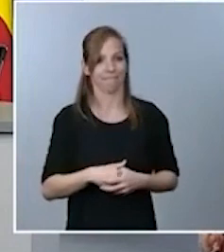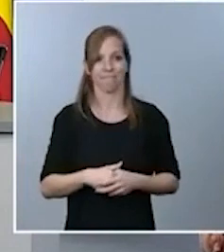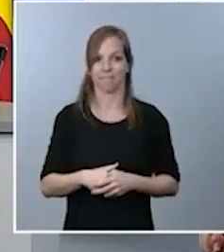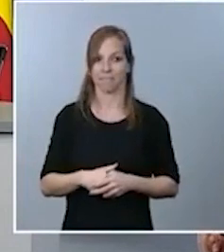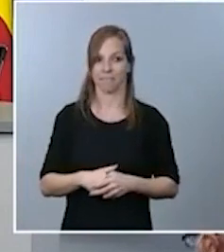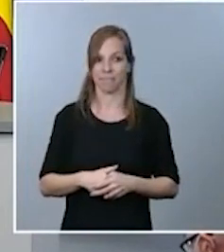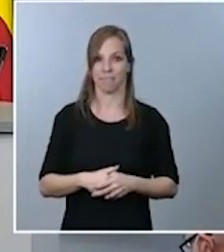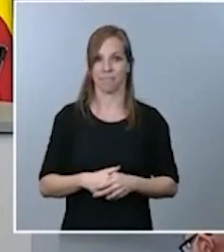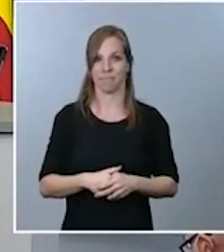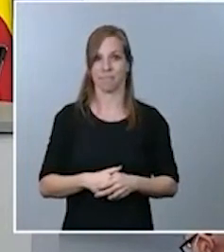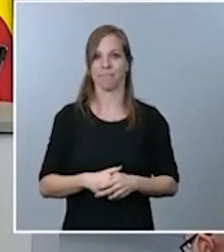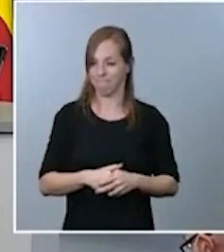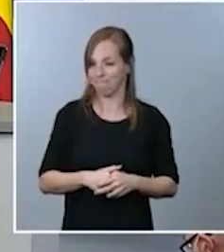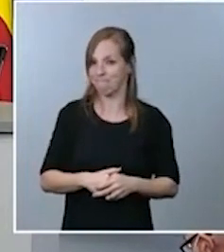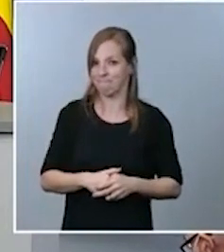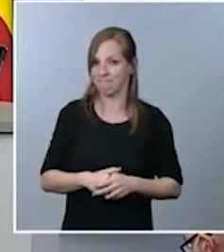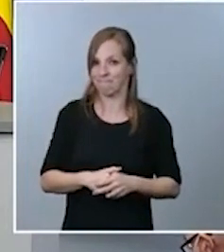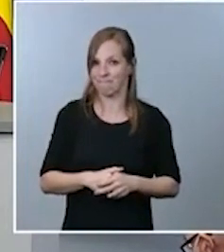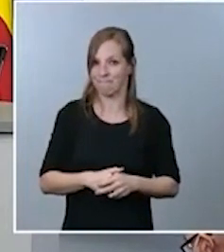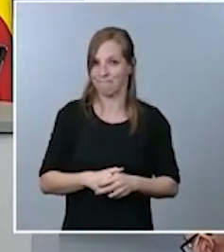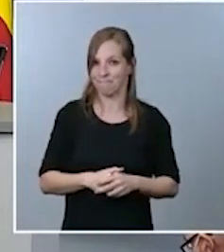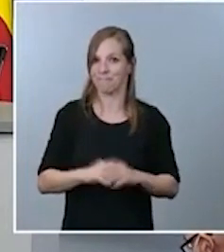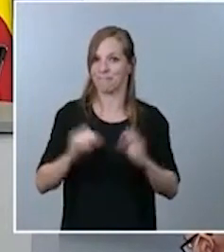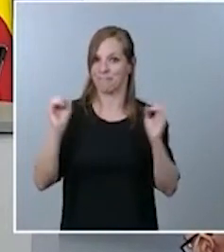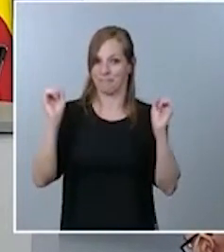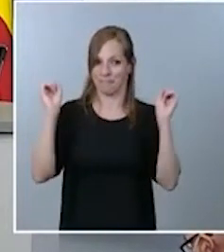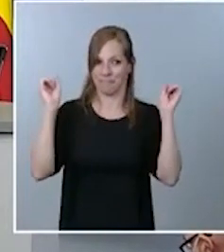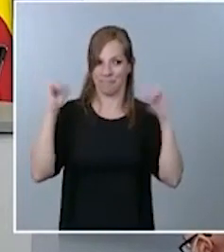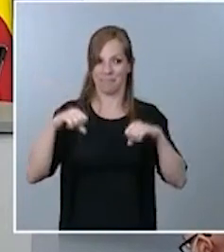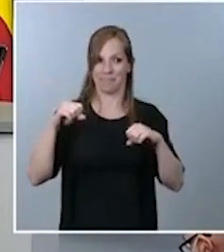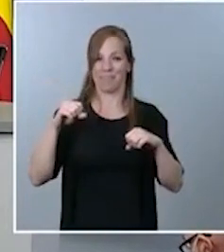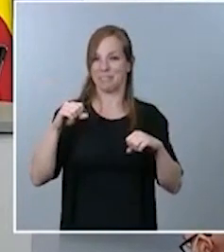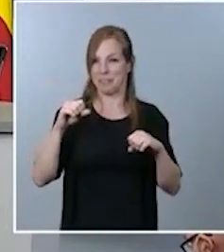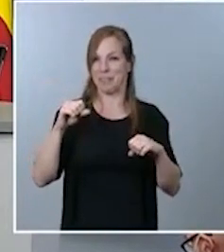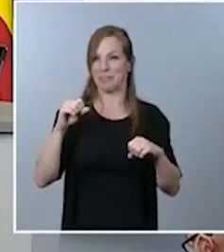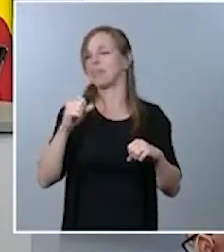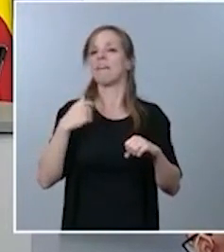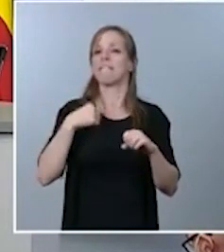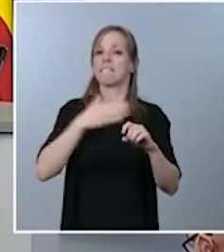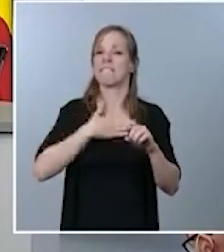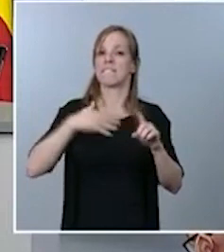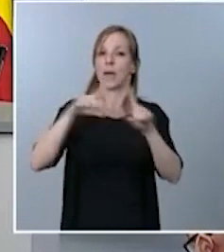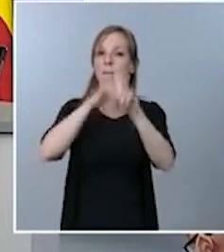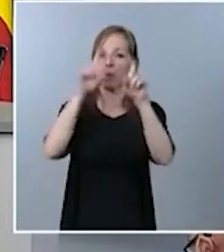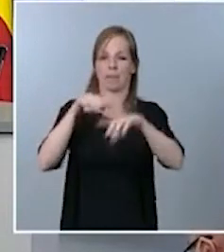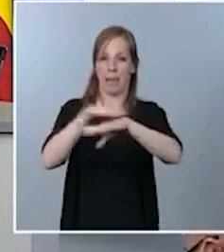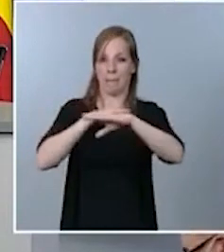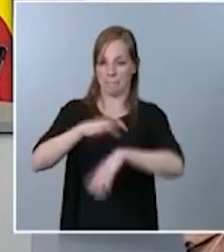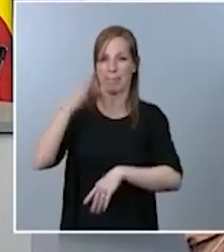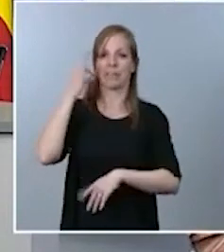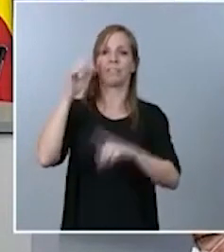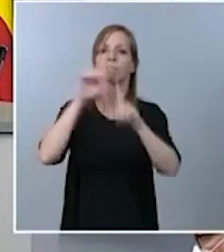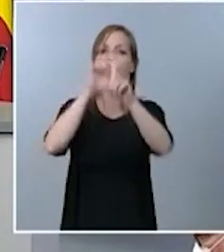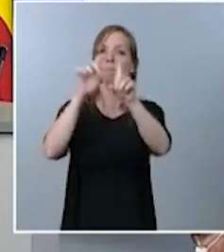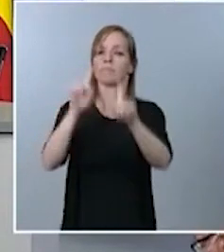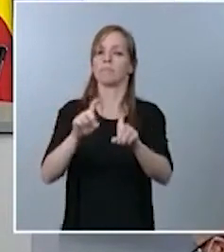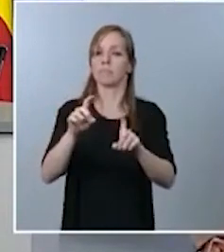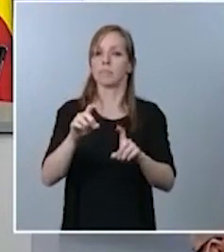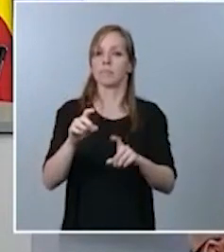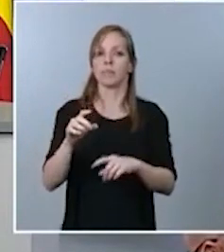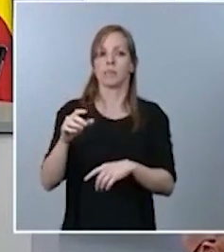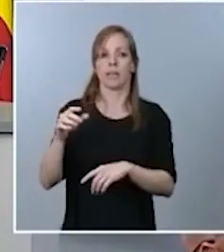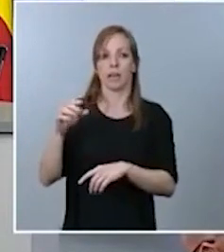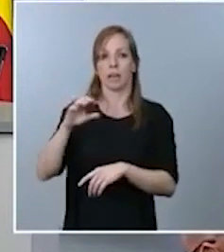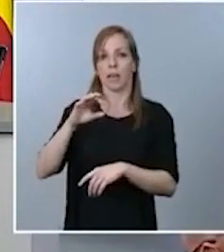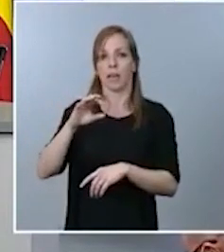Sí, perfectamente. ministra. Sí, perfecto. Sí, ministra, preguntas para la ministra. Quería saber, el señor Lambán también ha dicho